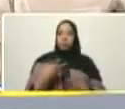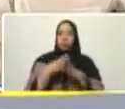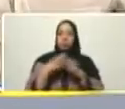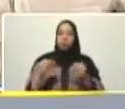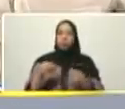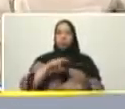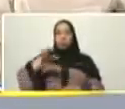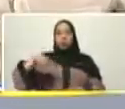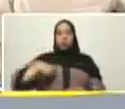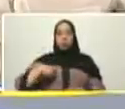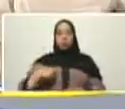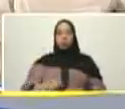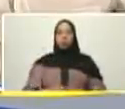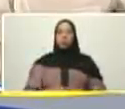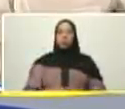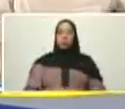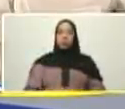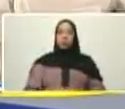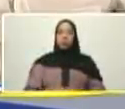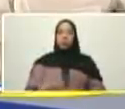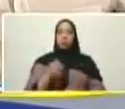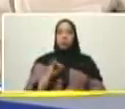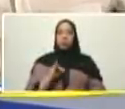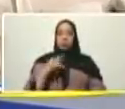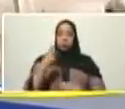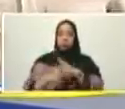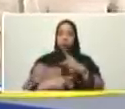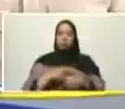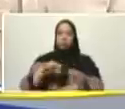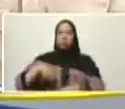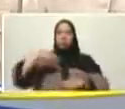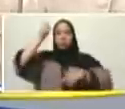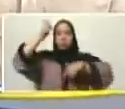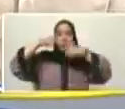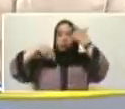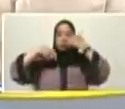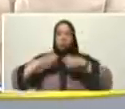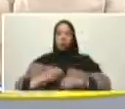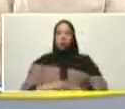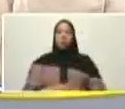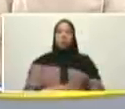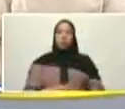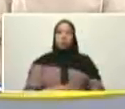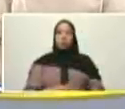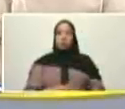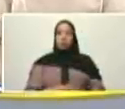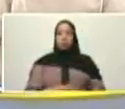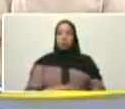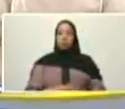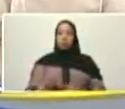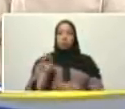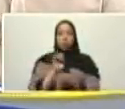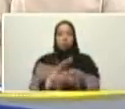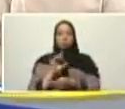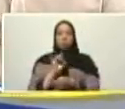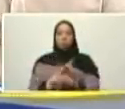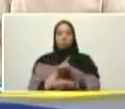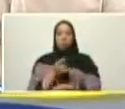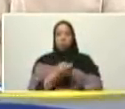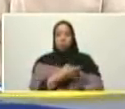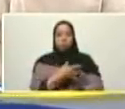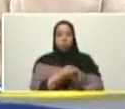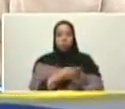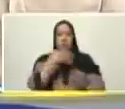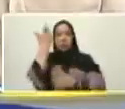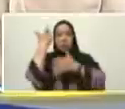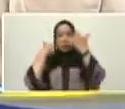nosotros Arriaza estuvimos abrazados con el comandante viviendo esas horas dolorosas y angustiantes de las lluvias del dos